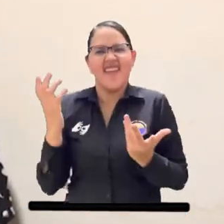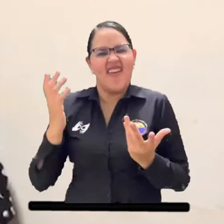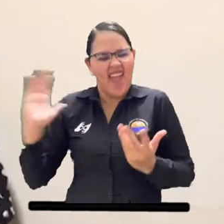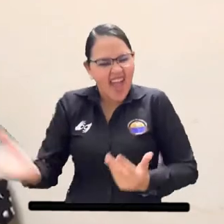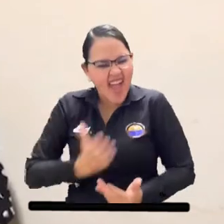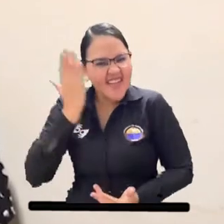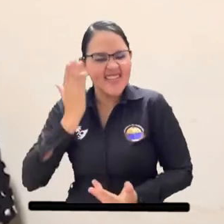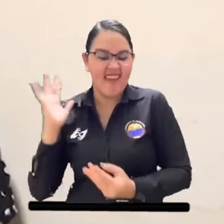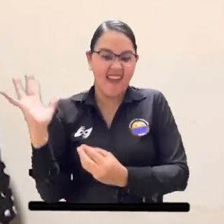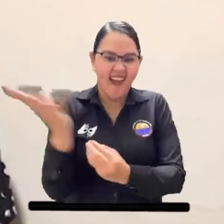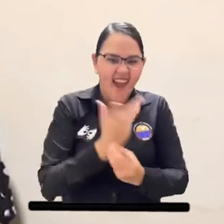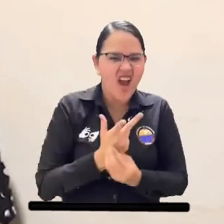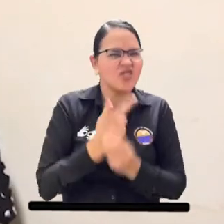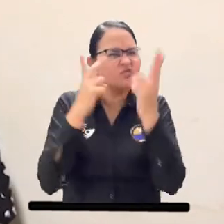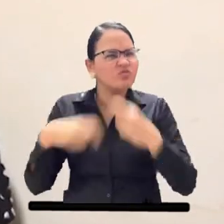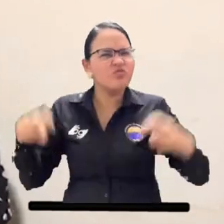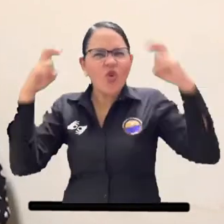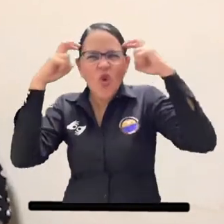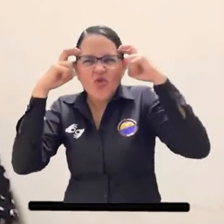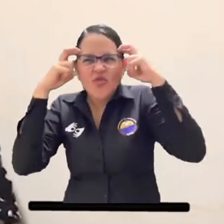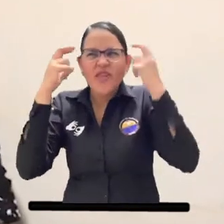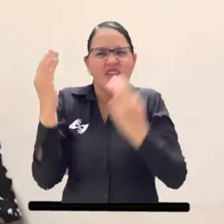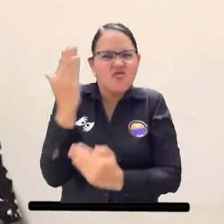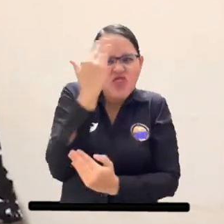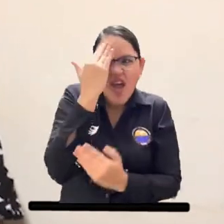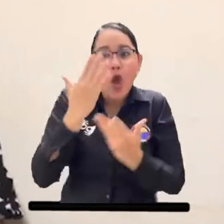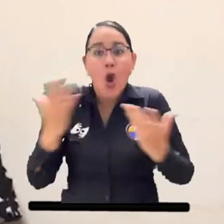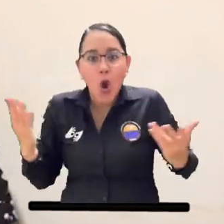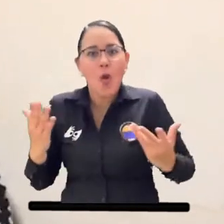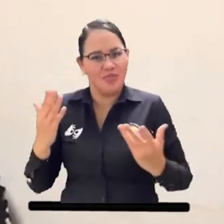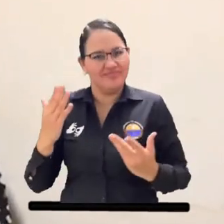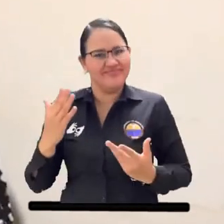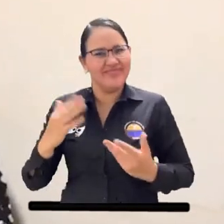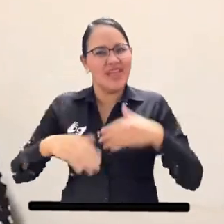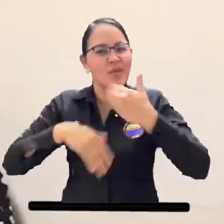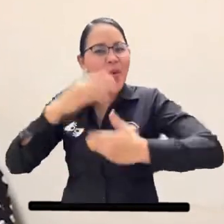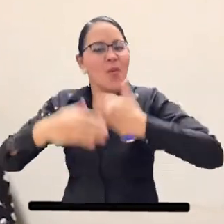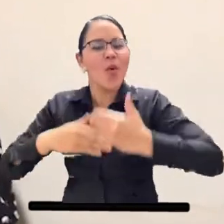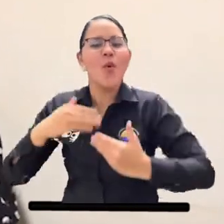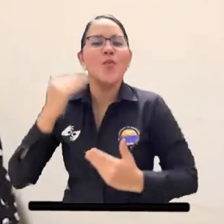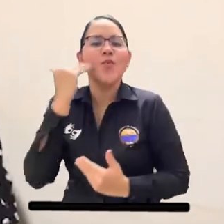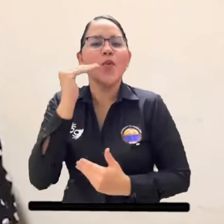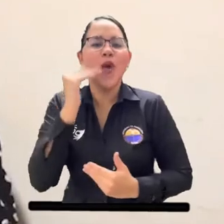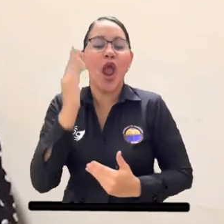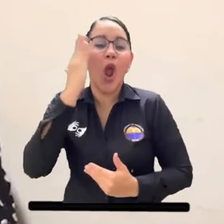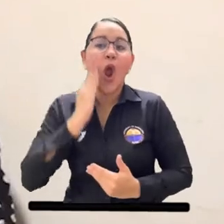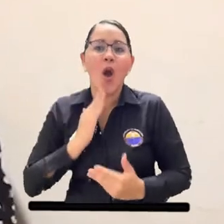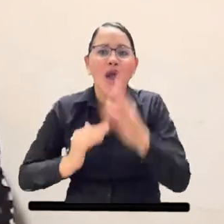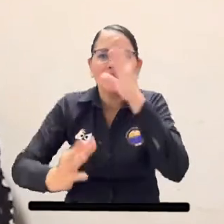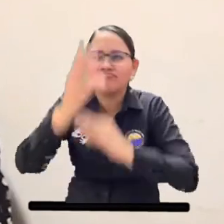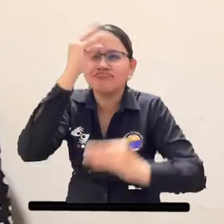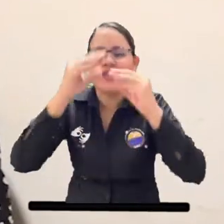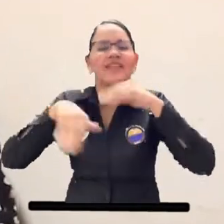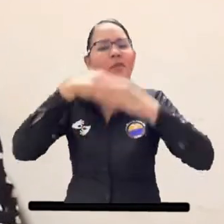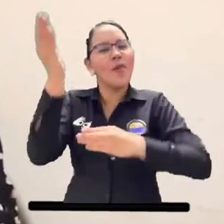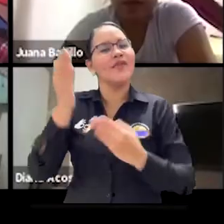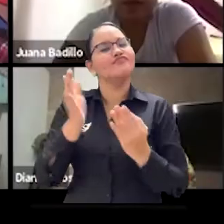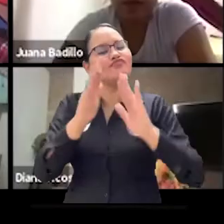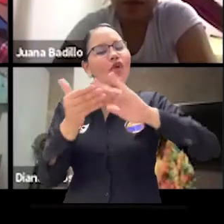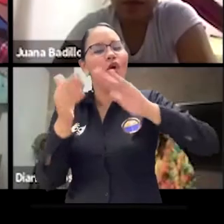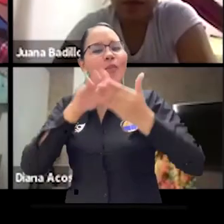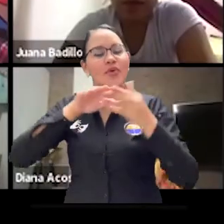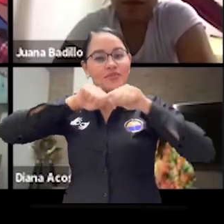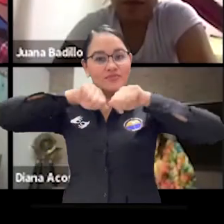conocimiento ancestral y cómo nosotras las mujeres jóvenes adoptamos este conocimiento y lo esparcimos a toda la comunidad.